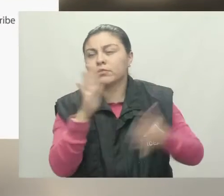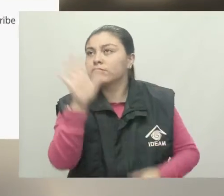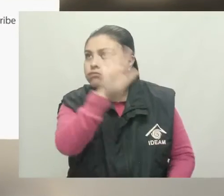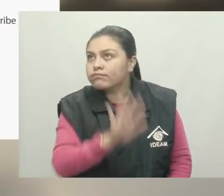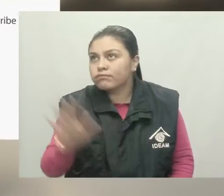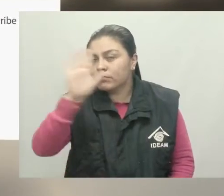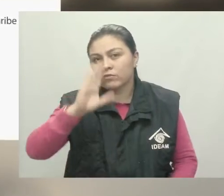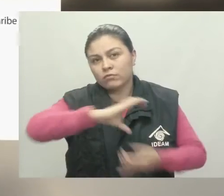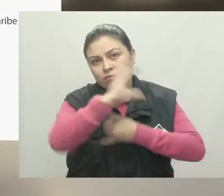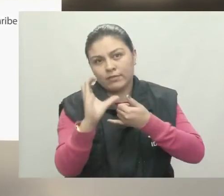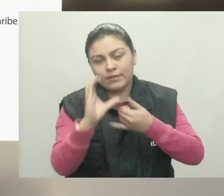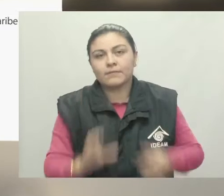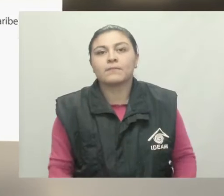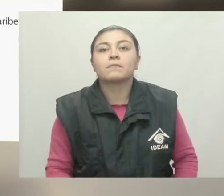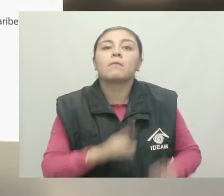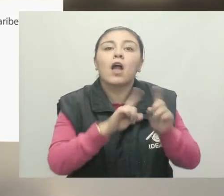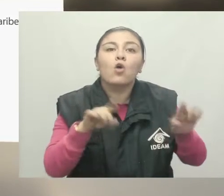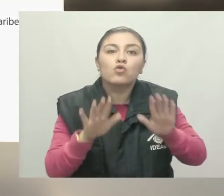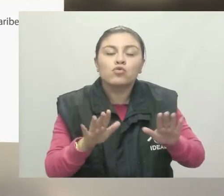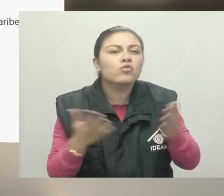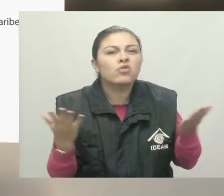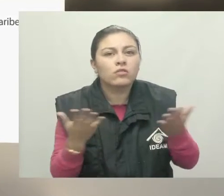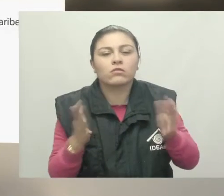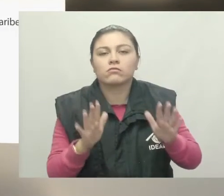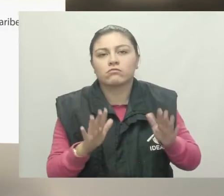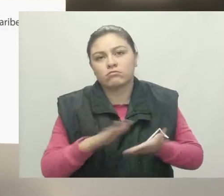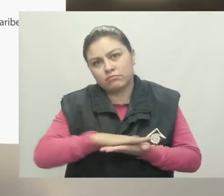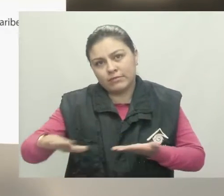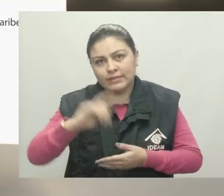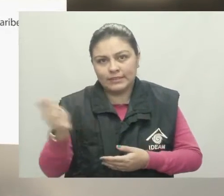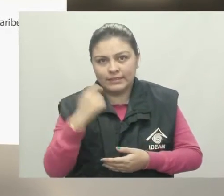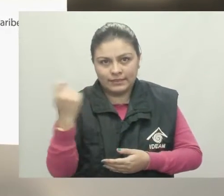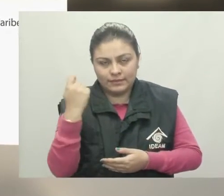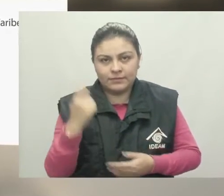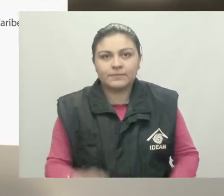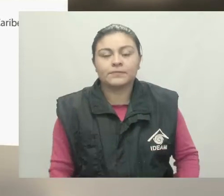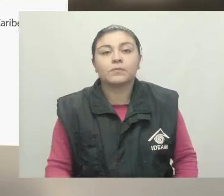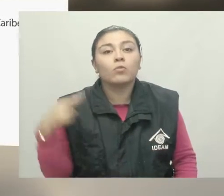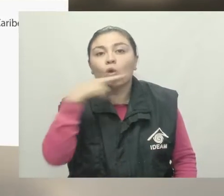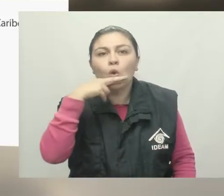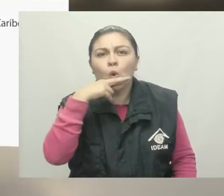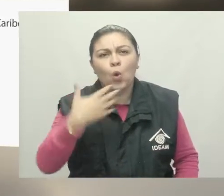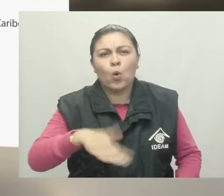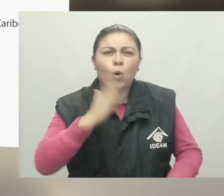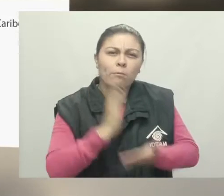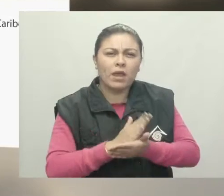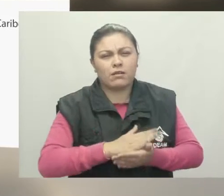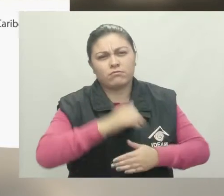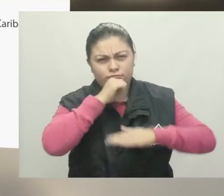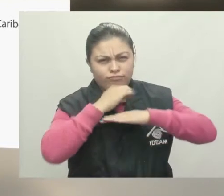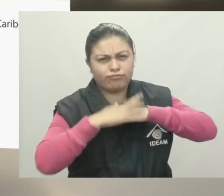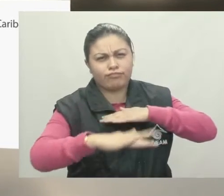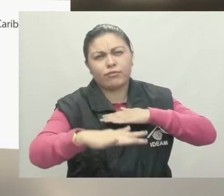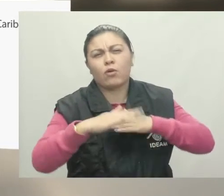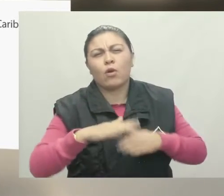Caribe Colombiano y en algunos sectores ubicados en los llanos orientales Alerta roja por alto oleaje y fuertes vientos en el mar